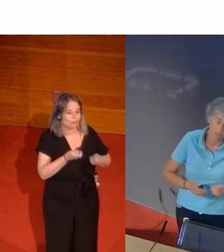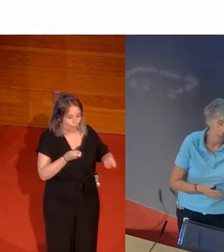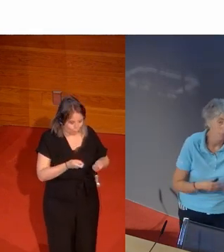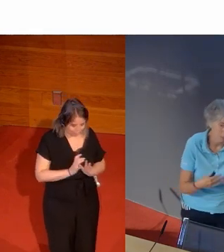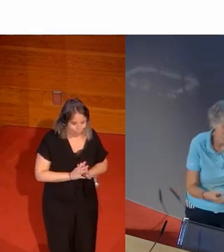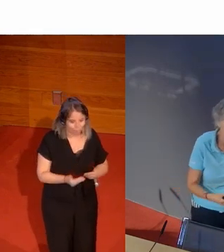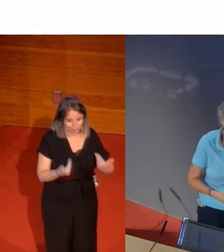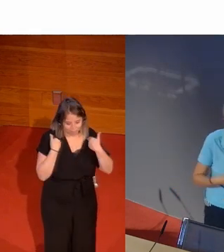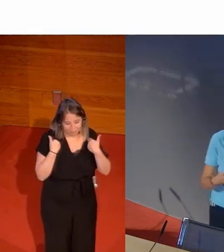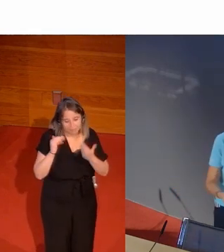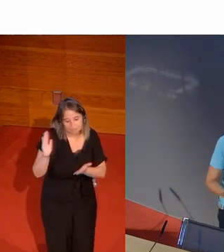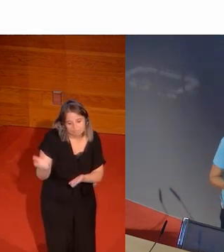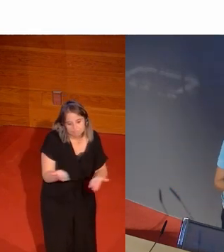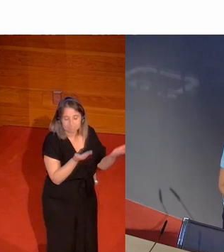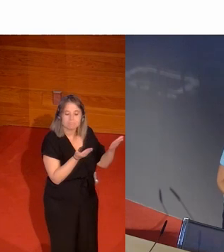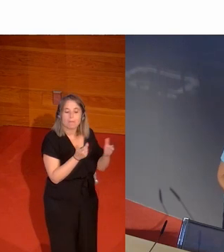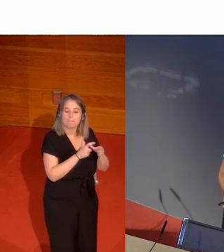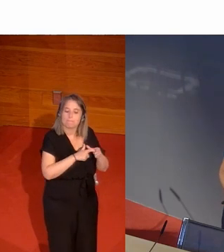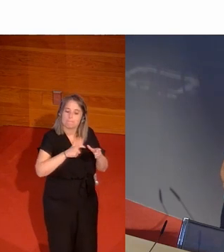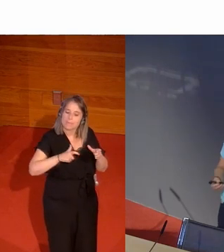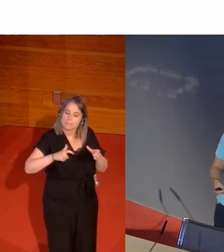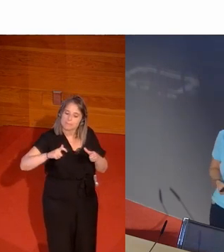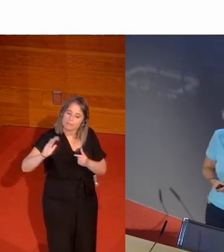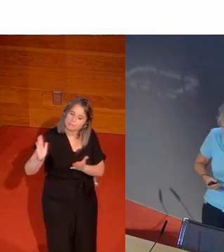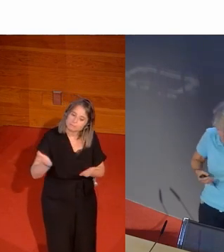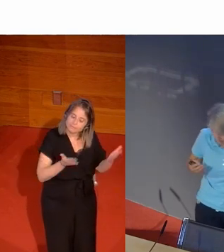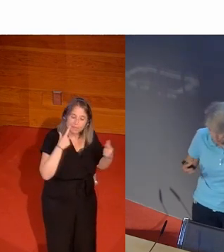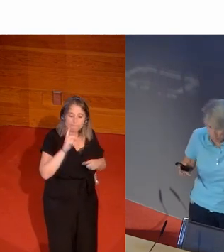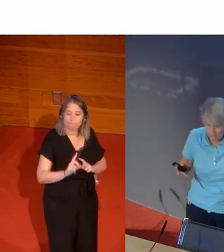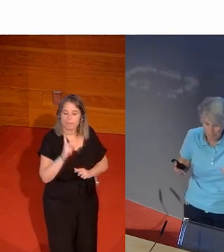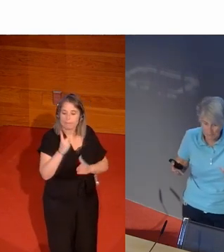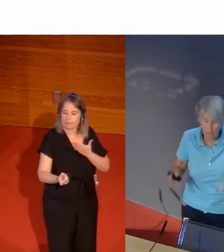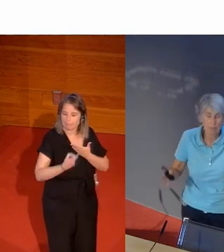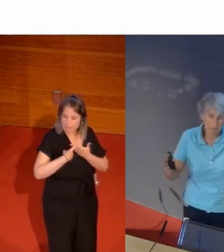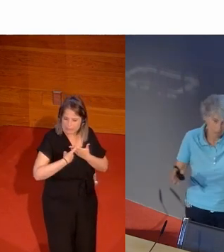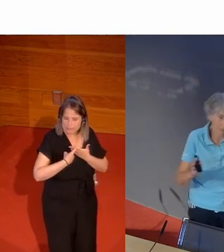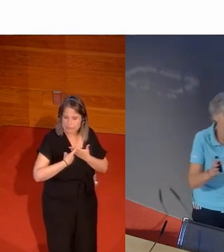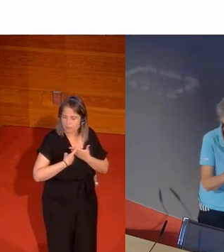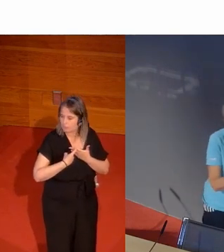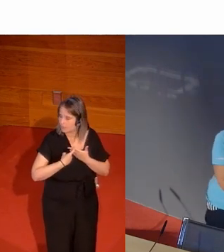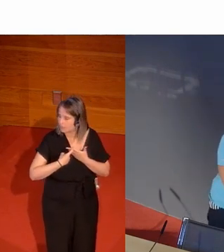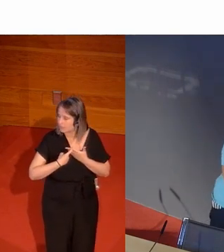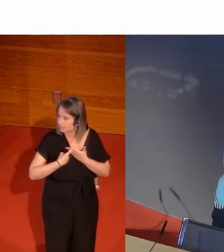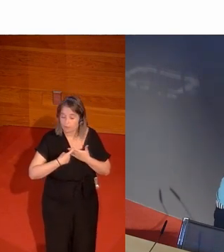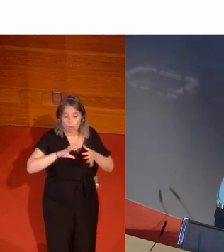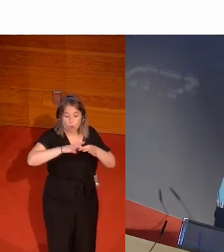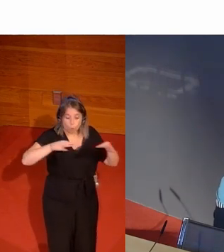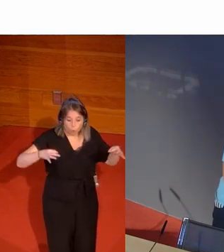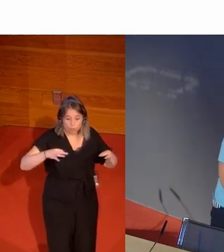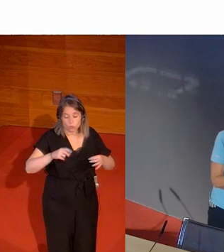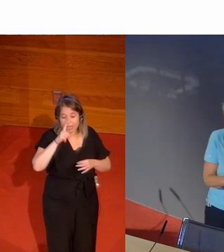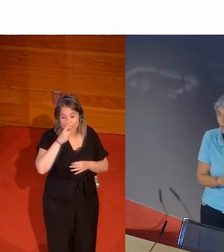Olímpicos y les permiten entrar progresivamente la primera vez que participan de una manera masiva es decir en los Juegos de